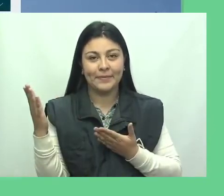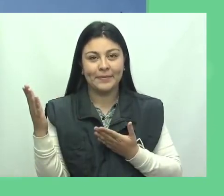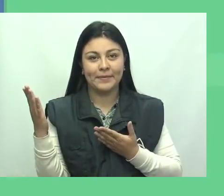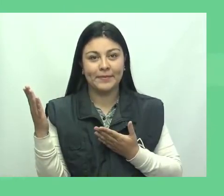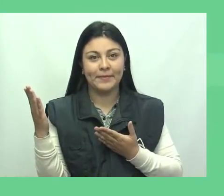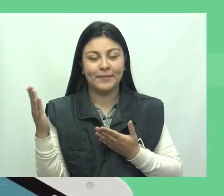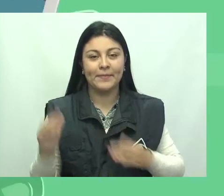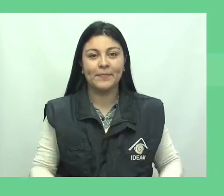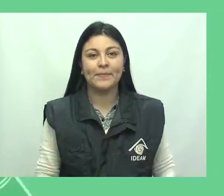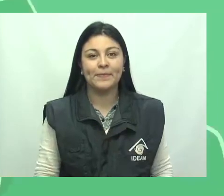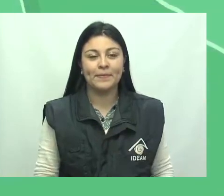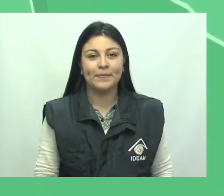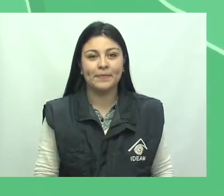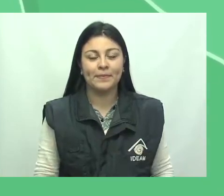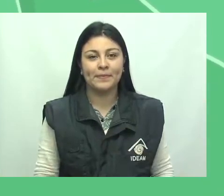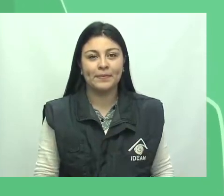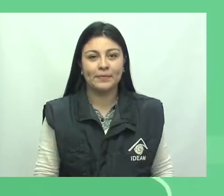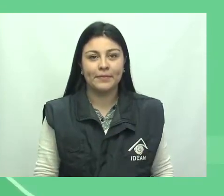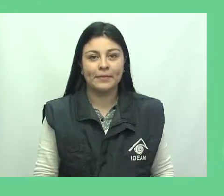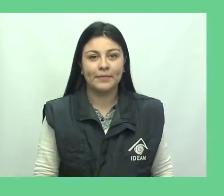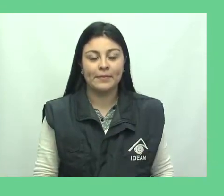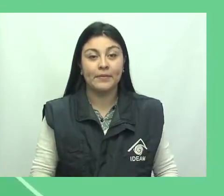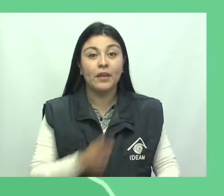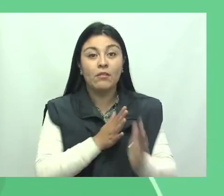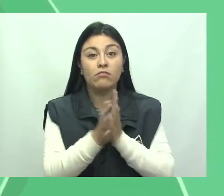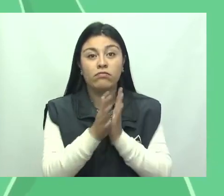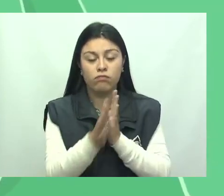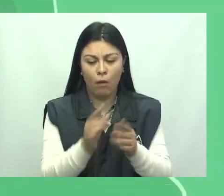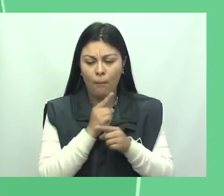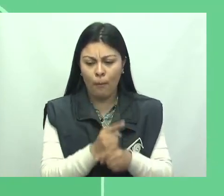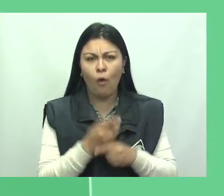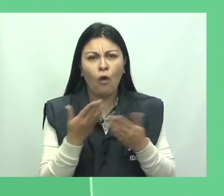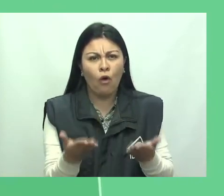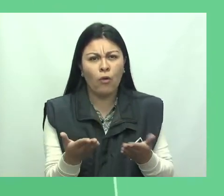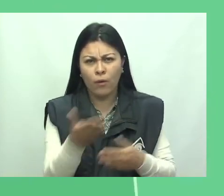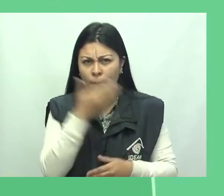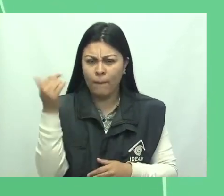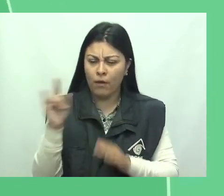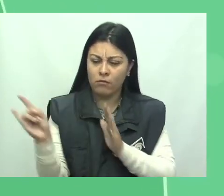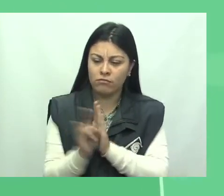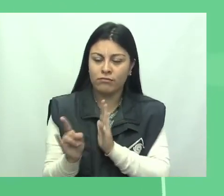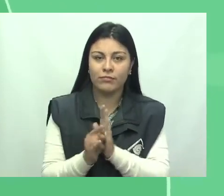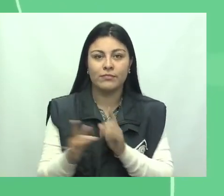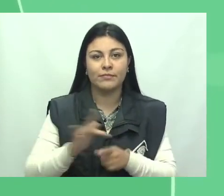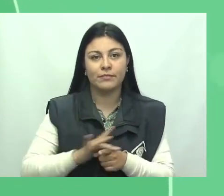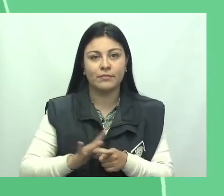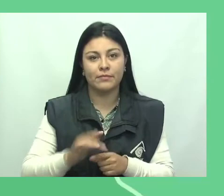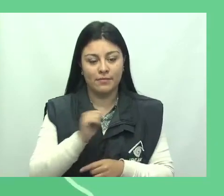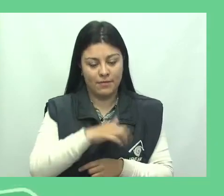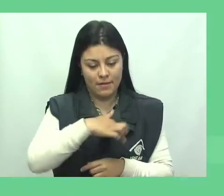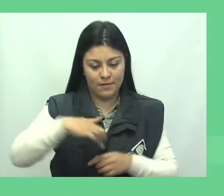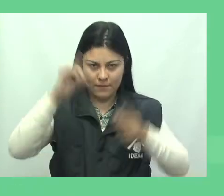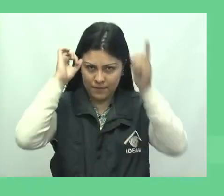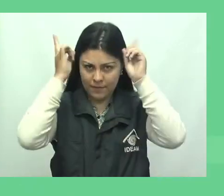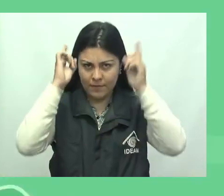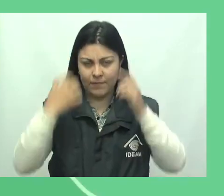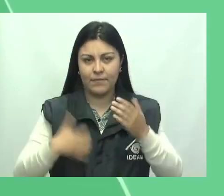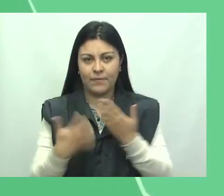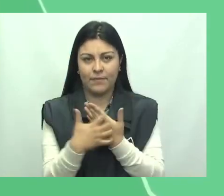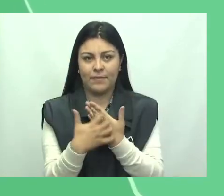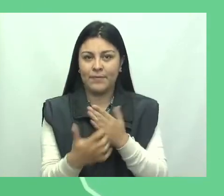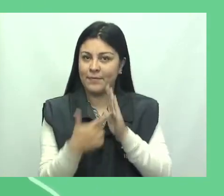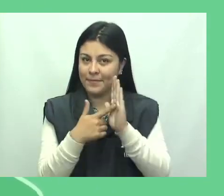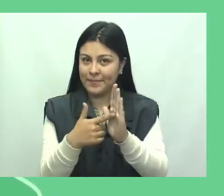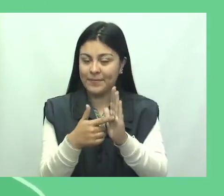.ideam.gov.co. Y para estar informado al instante, descarga nuestra aplicación Mi Pronóstico desde